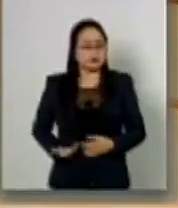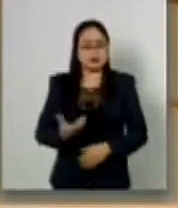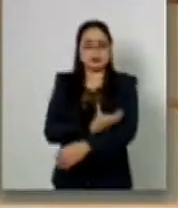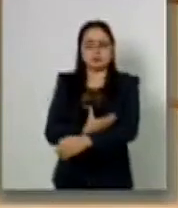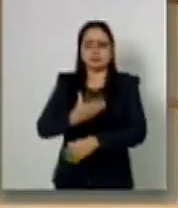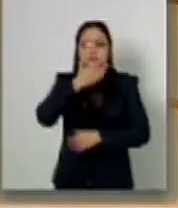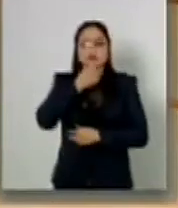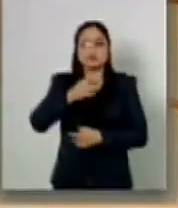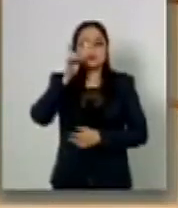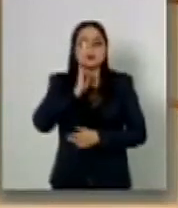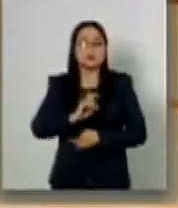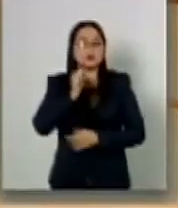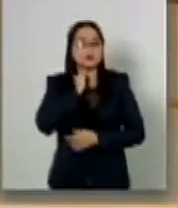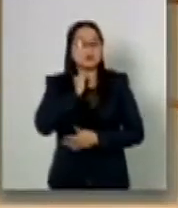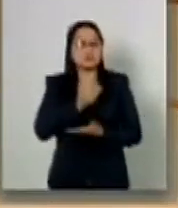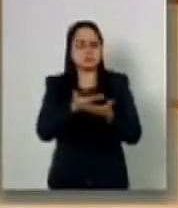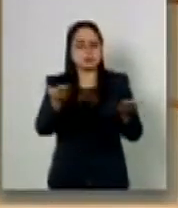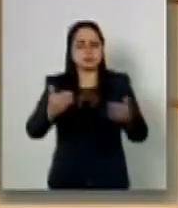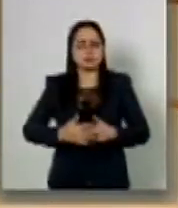Compañeros senadores,